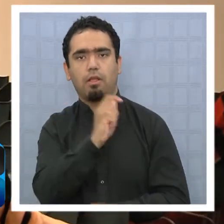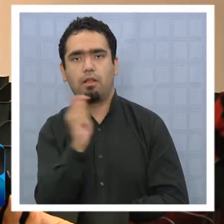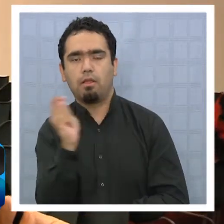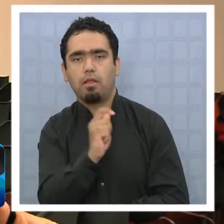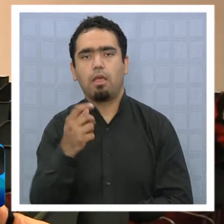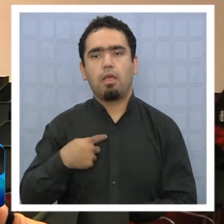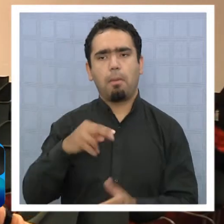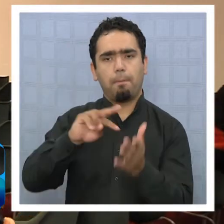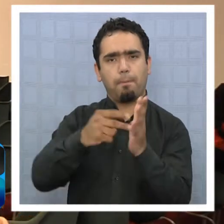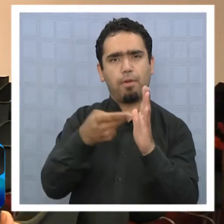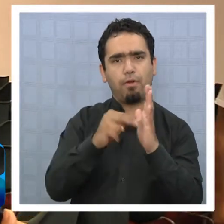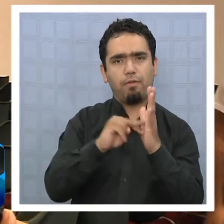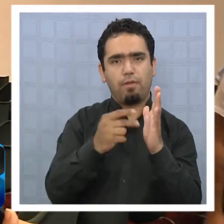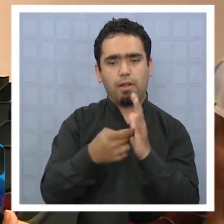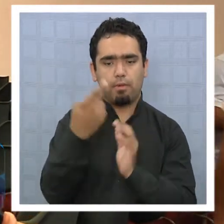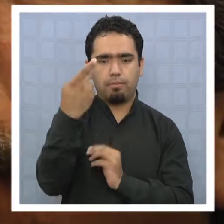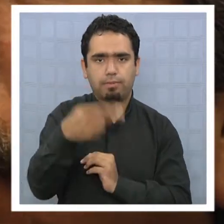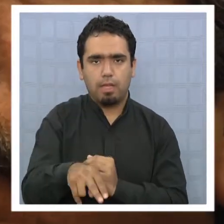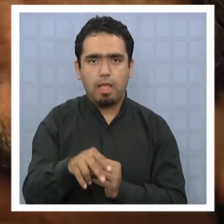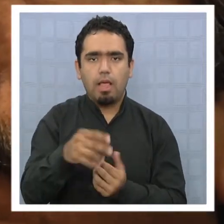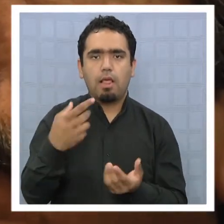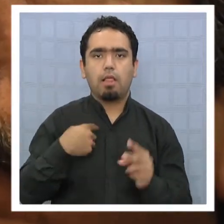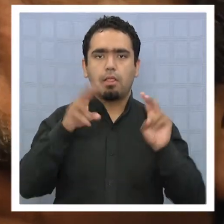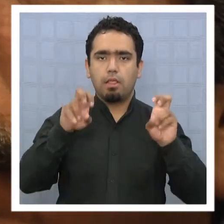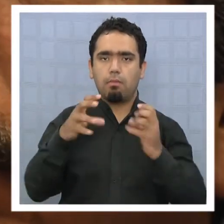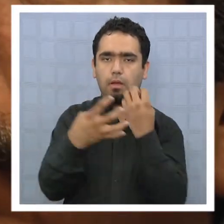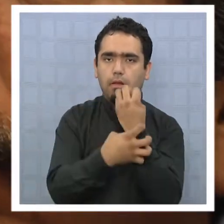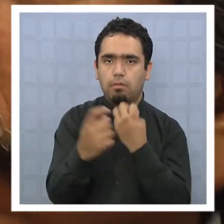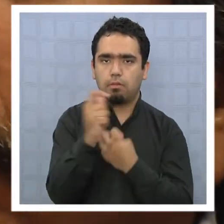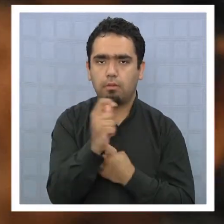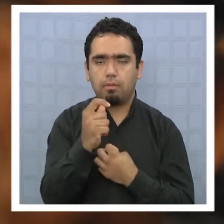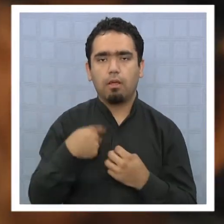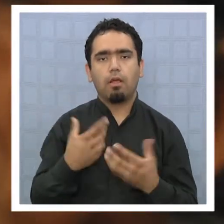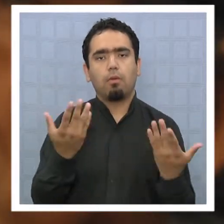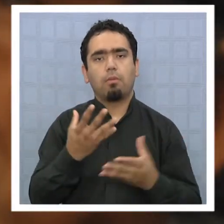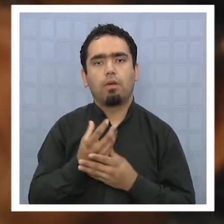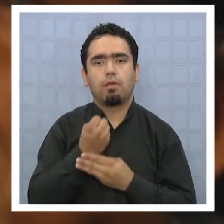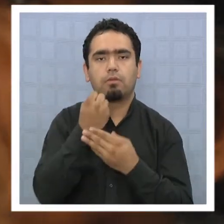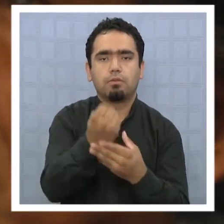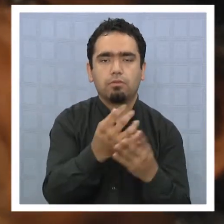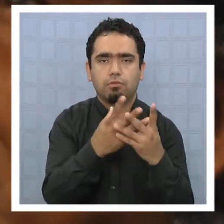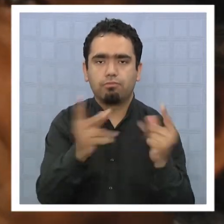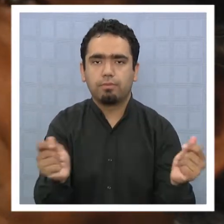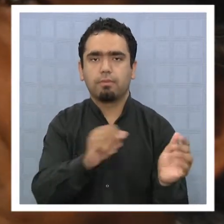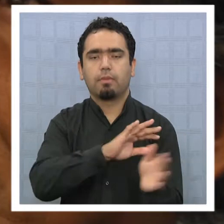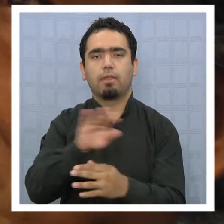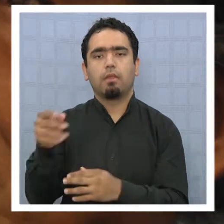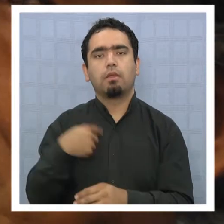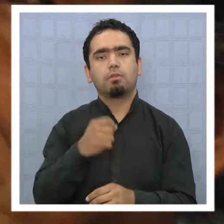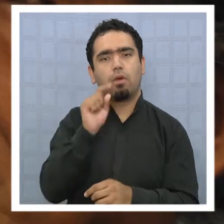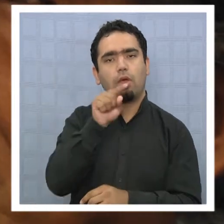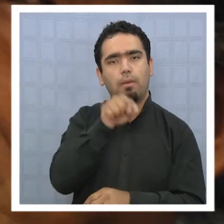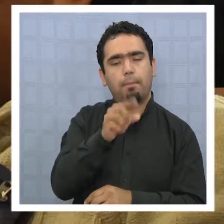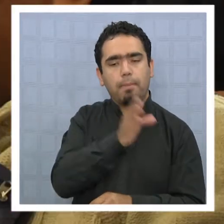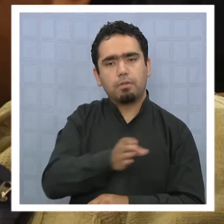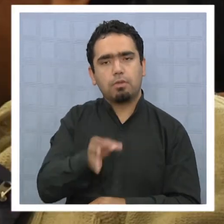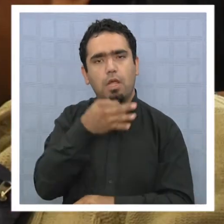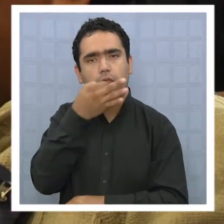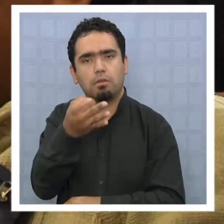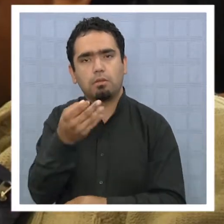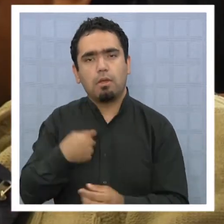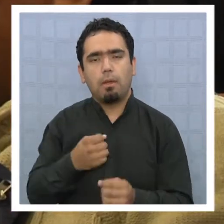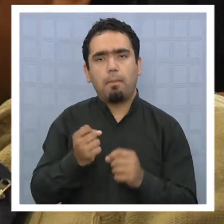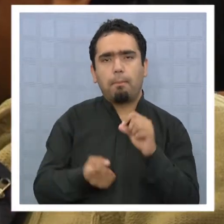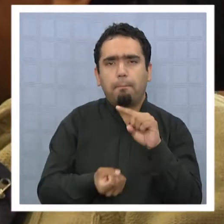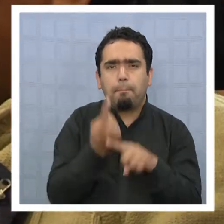a una problemática regional como es el tema de cargadores de Iquique. Para los propios cargadores, este programa se muestra solo como el primer paso que les permita